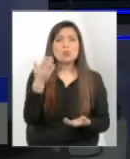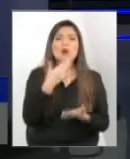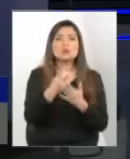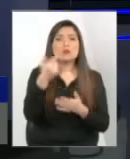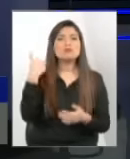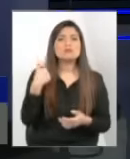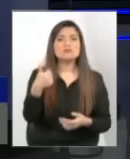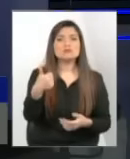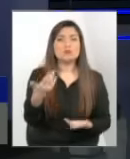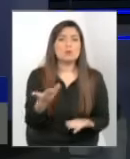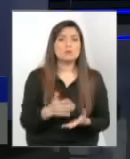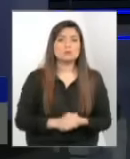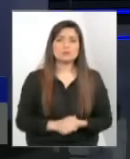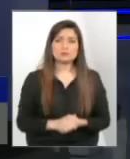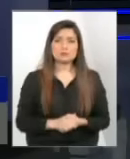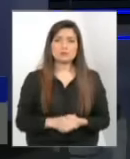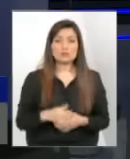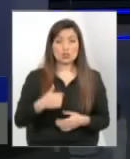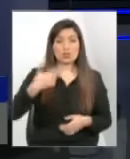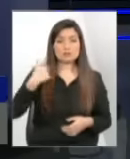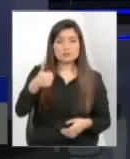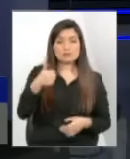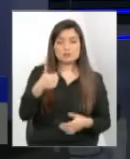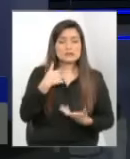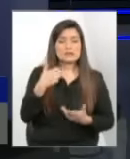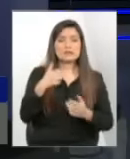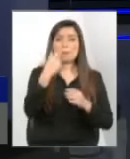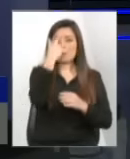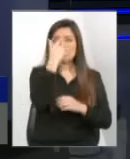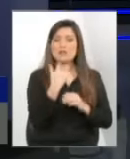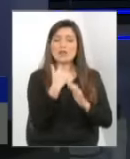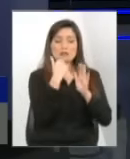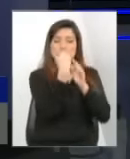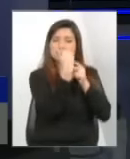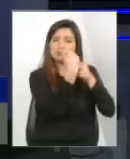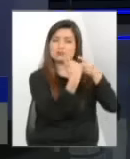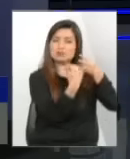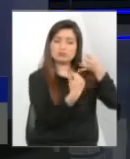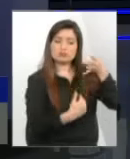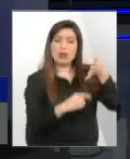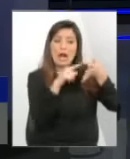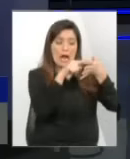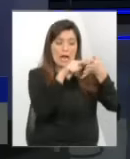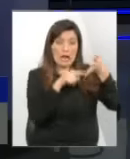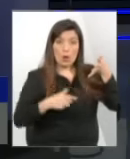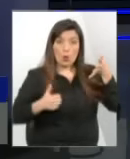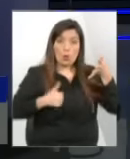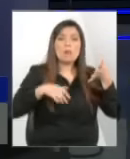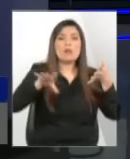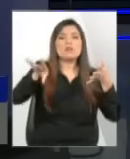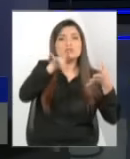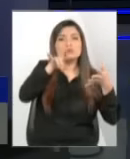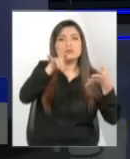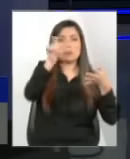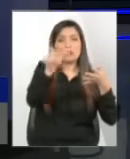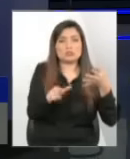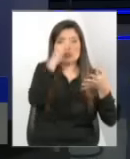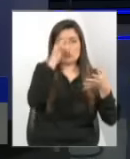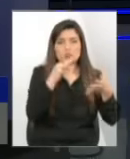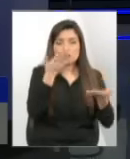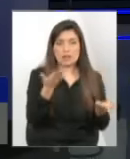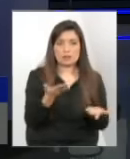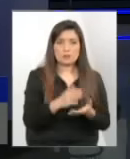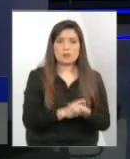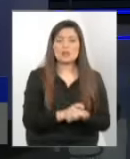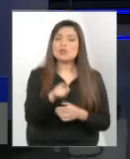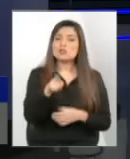con cómo se construyen los perfiles de cargos como los contratamos, ¿no? Y Sename tiene que, y eso me parece mucho más importante que lo que me hizo en el proceso que no soy